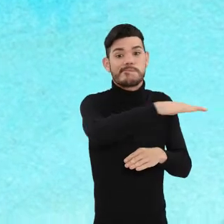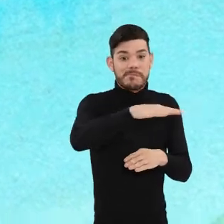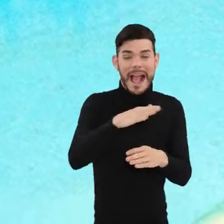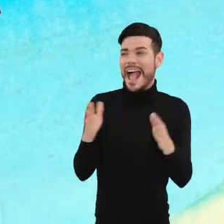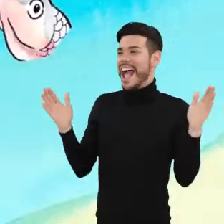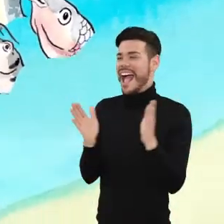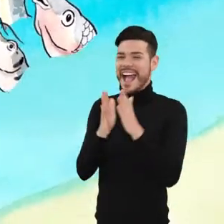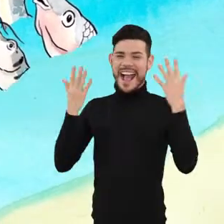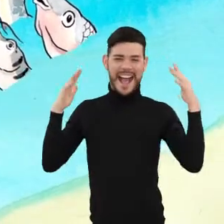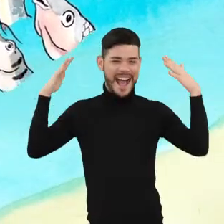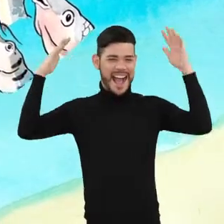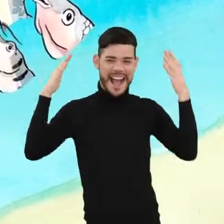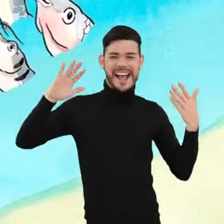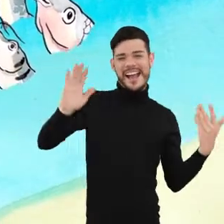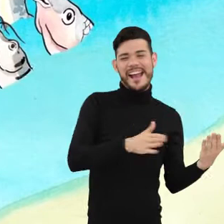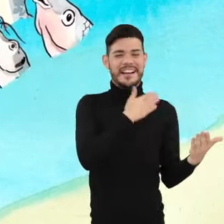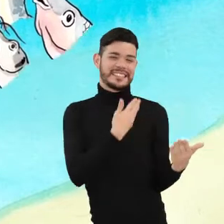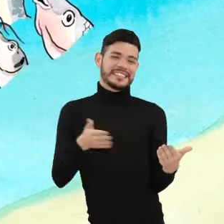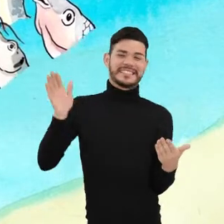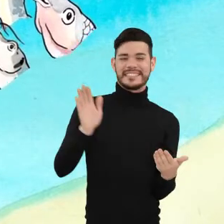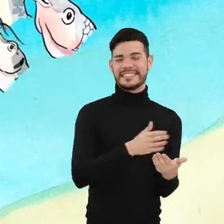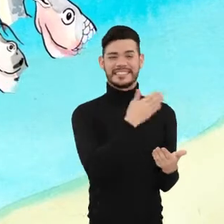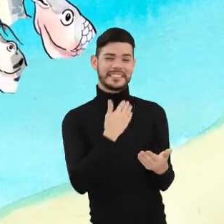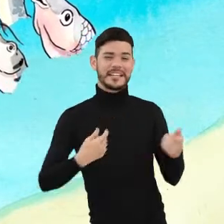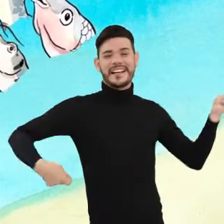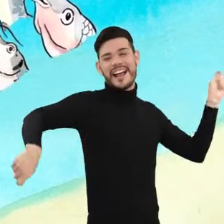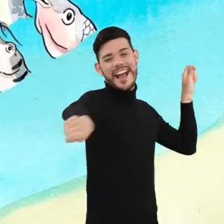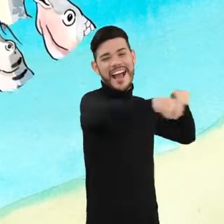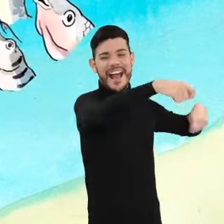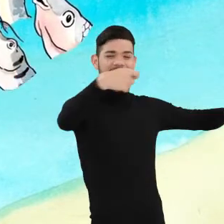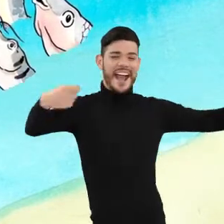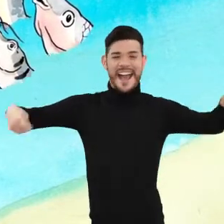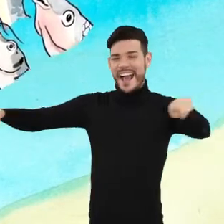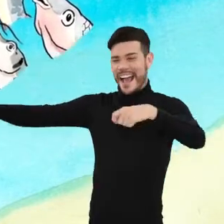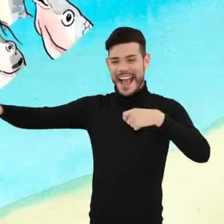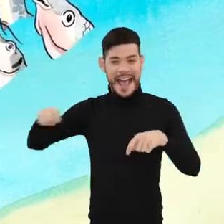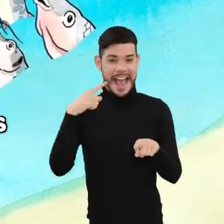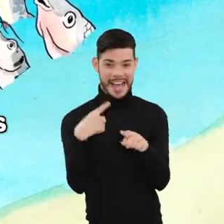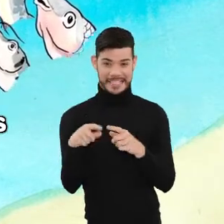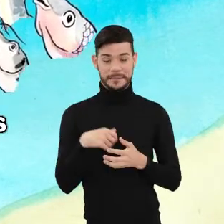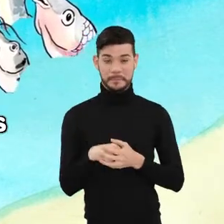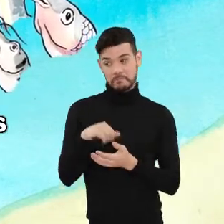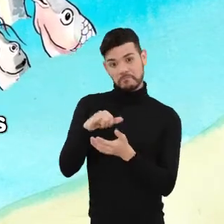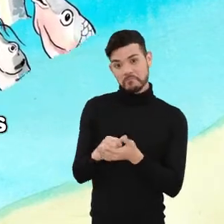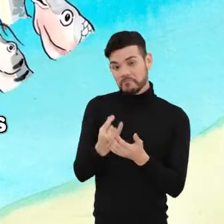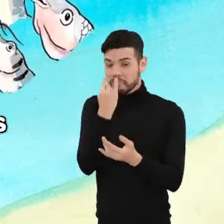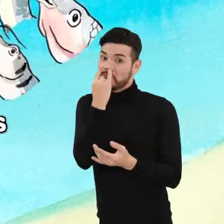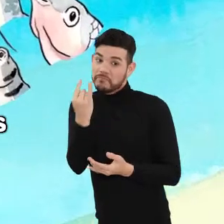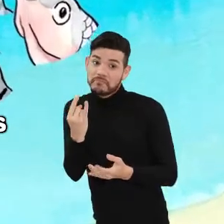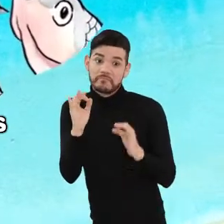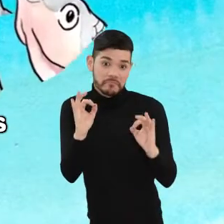abajo. Y música, desde rajaleñas, bambucos o bundes hasta llegar a la cumbia río arriba. Estos ejemplos pueden ser